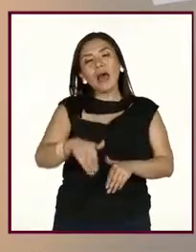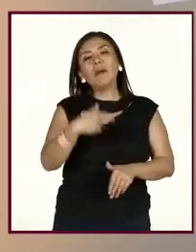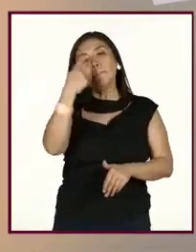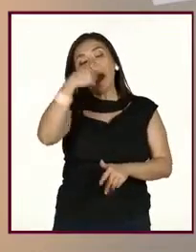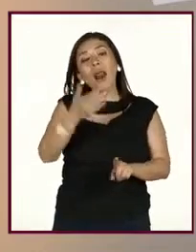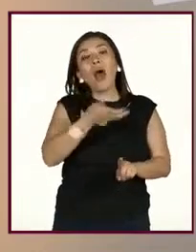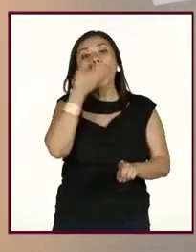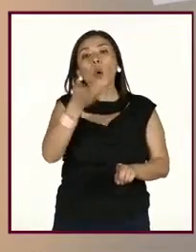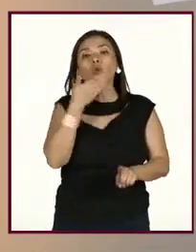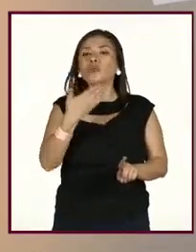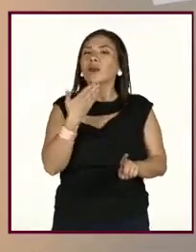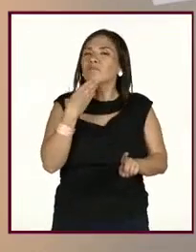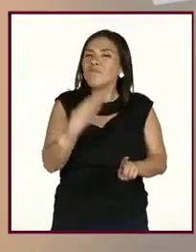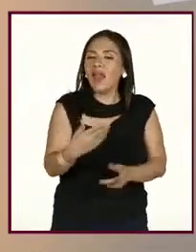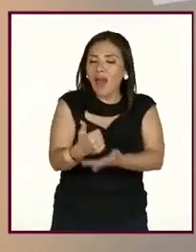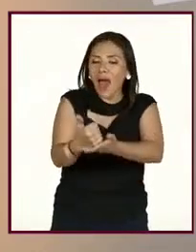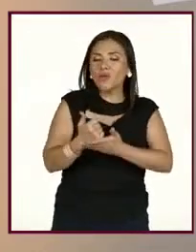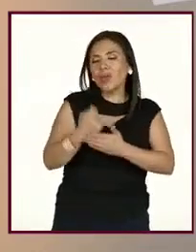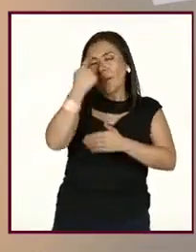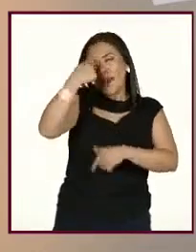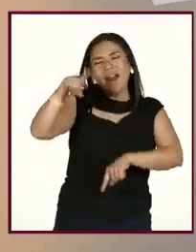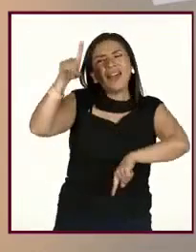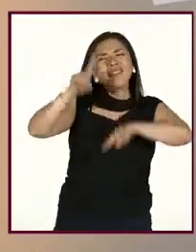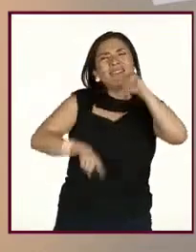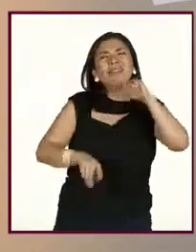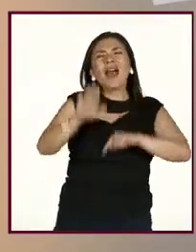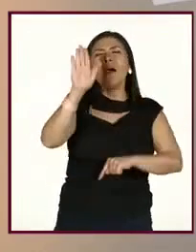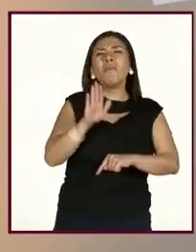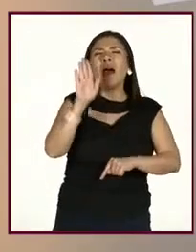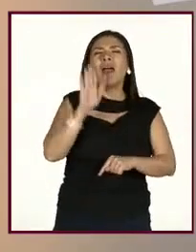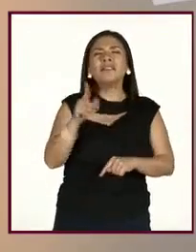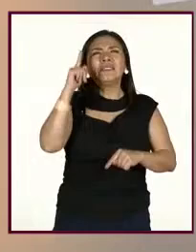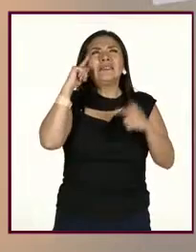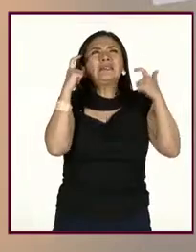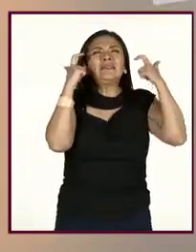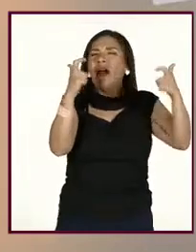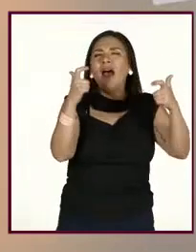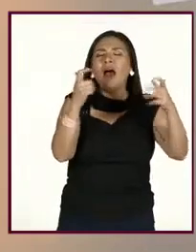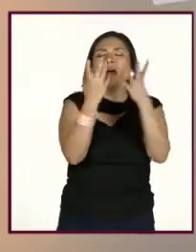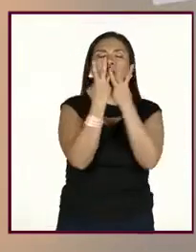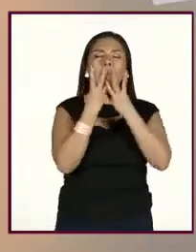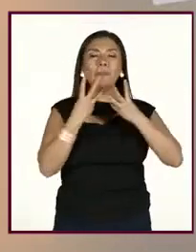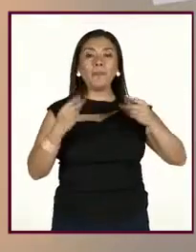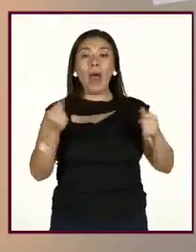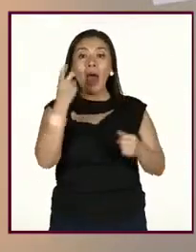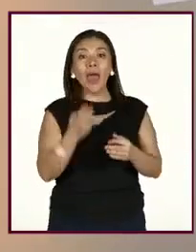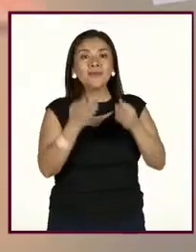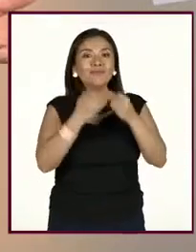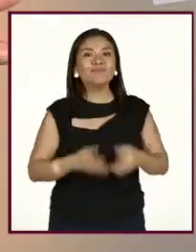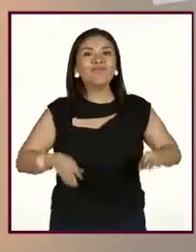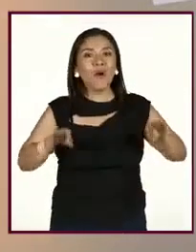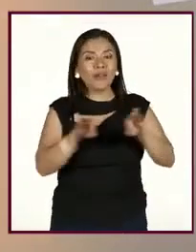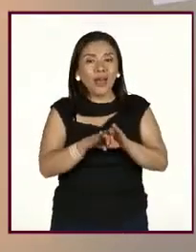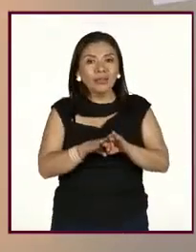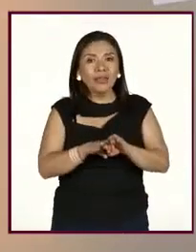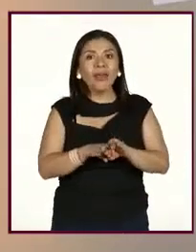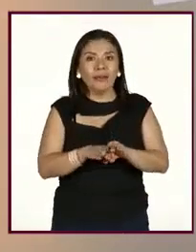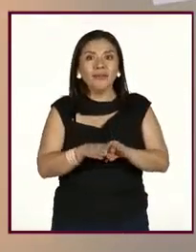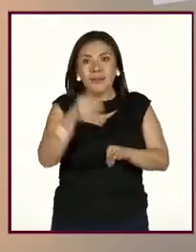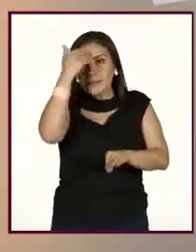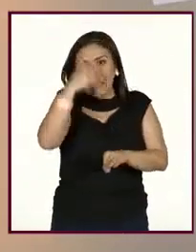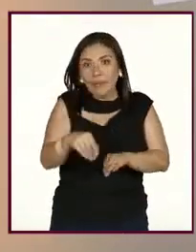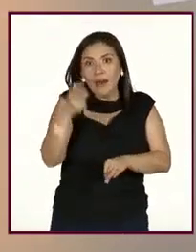hábitos, hábitos que nos desintoxiquen, maestro, que nos desestresen, en fin, por eso es tan importante revisar estos